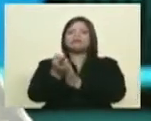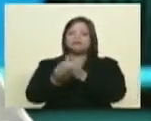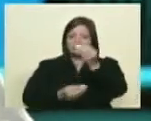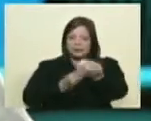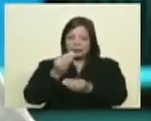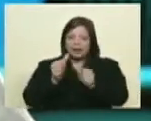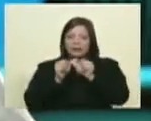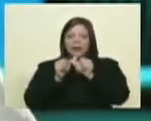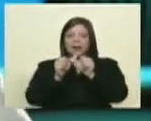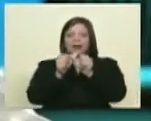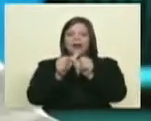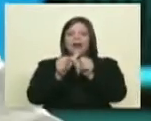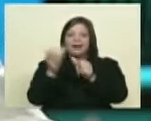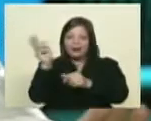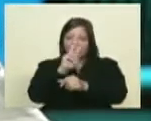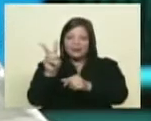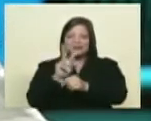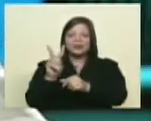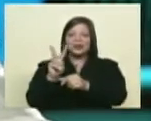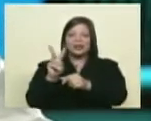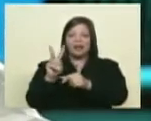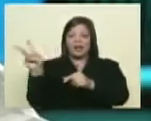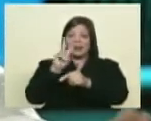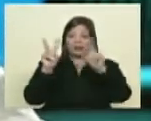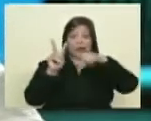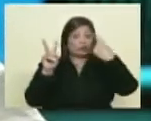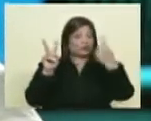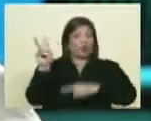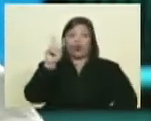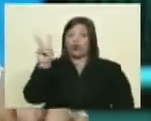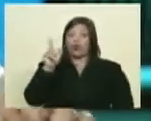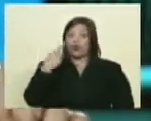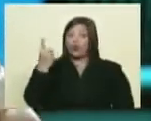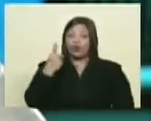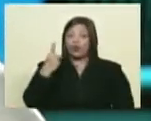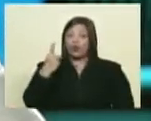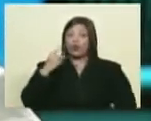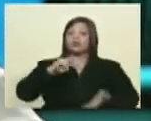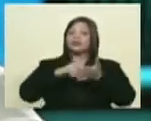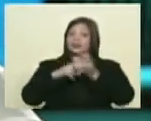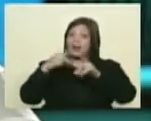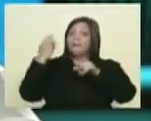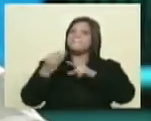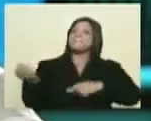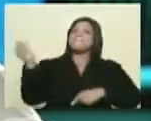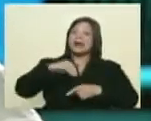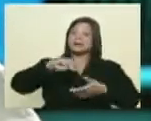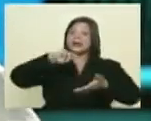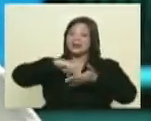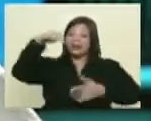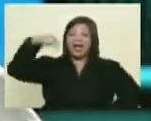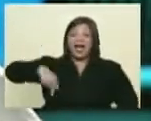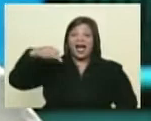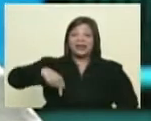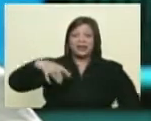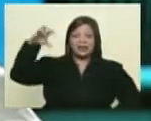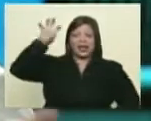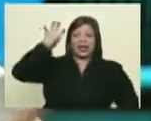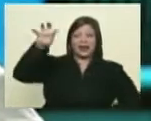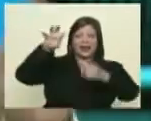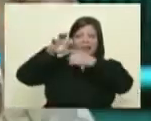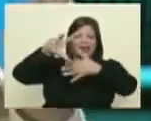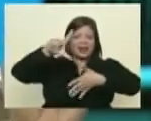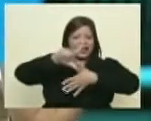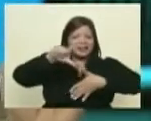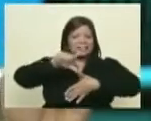siguiendo en este momento en Venezuela pero no solamente para Venezuela porque aquí lo que nos estamos jugando es mucho más nos estamos jugando una región que esté